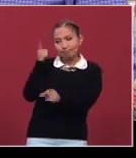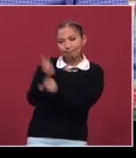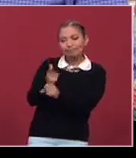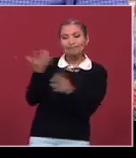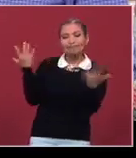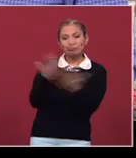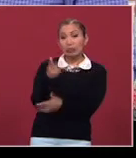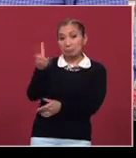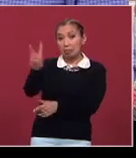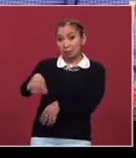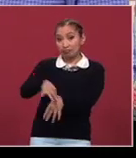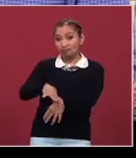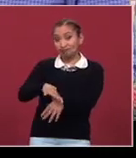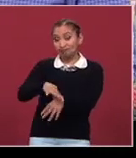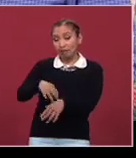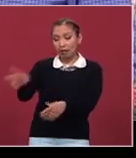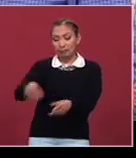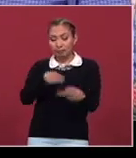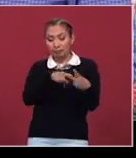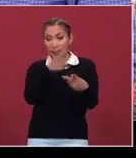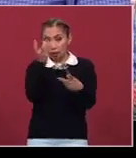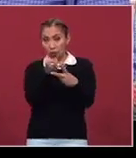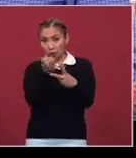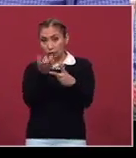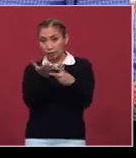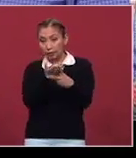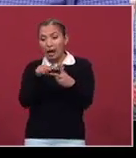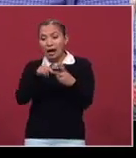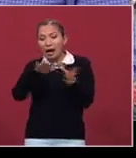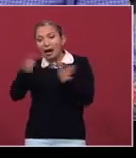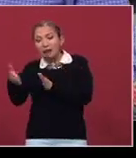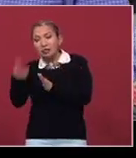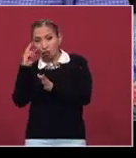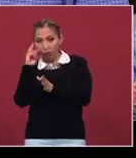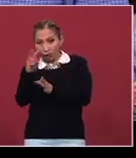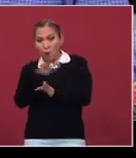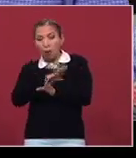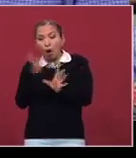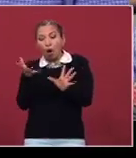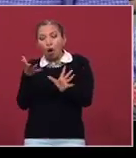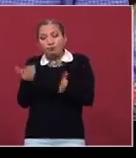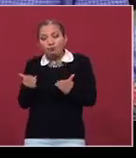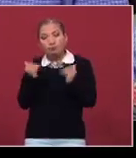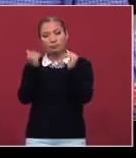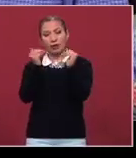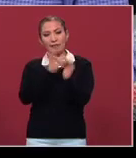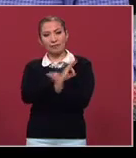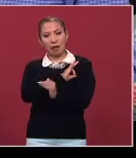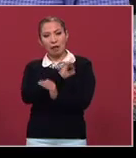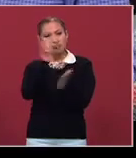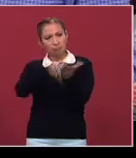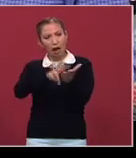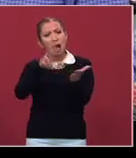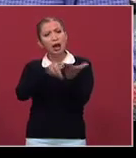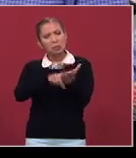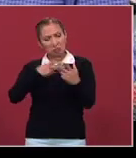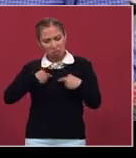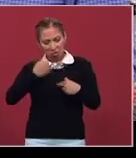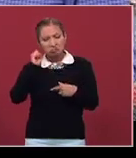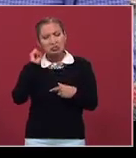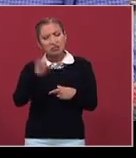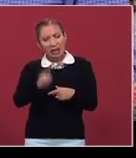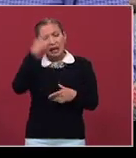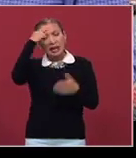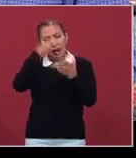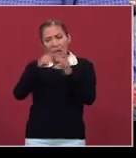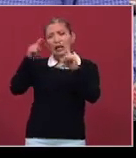son muy reales. La segunda parte en cambio es una, así lo veo yo como una recompensa a la fe, a la fe de las personas que creen en la